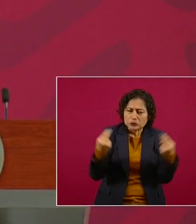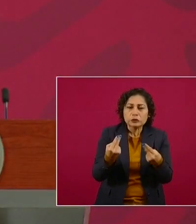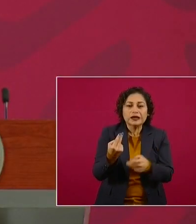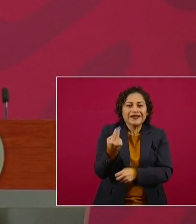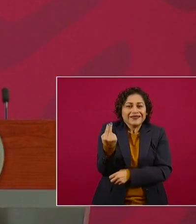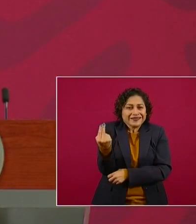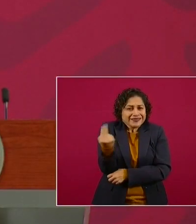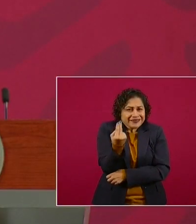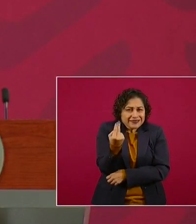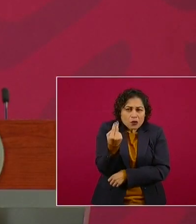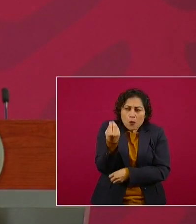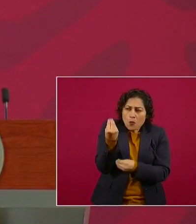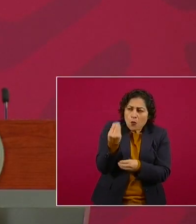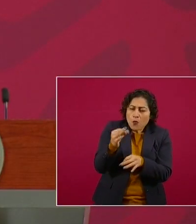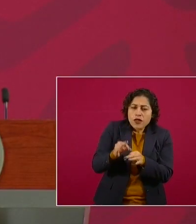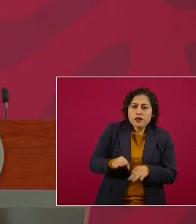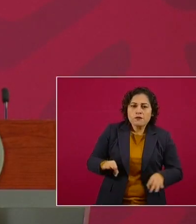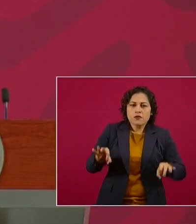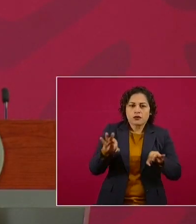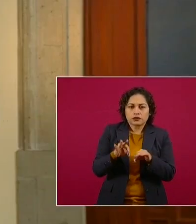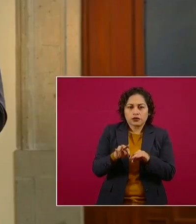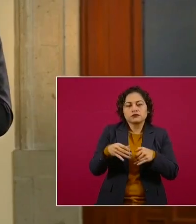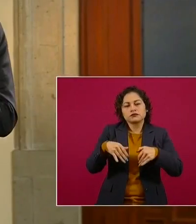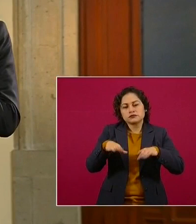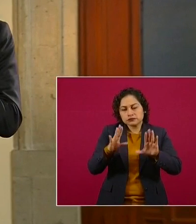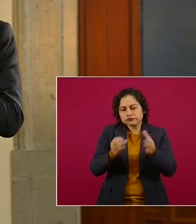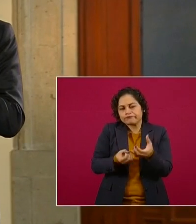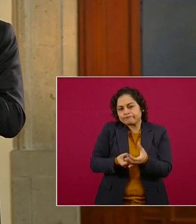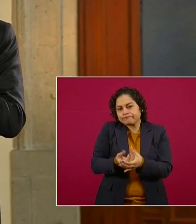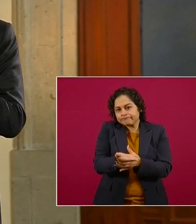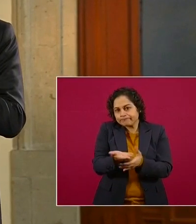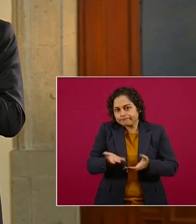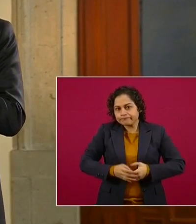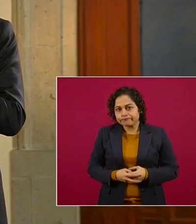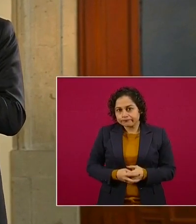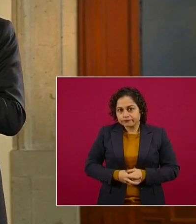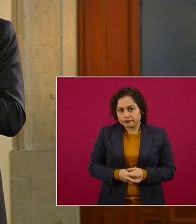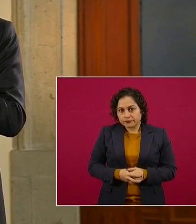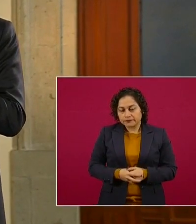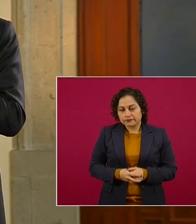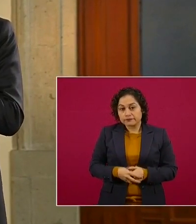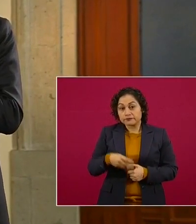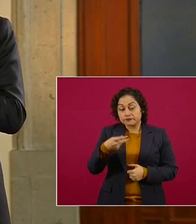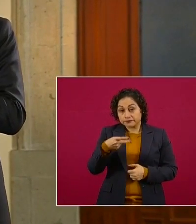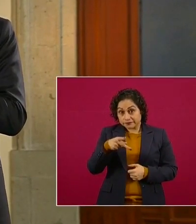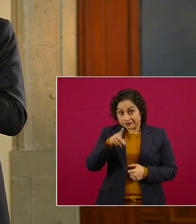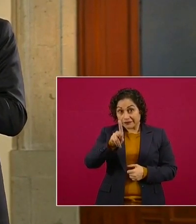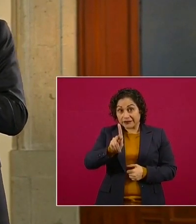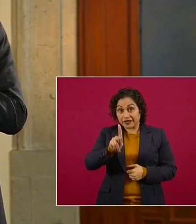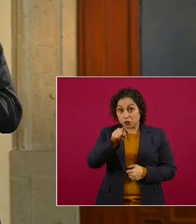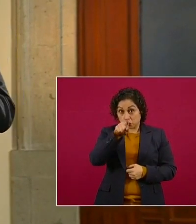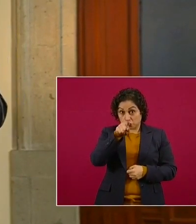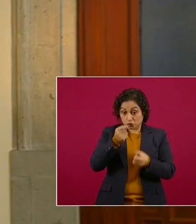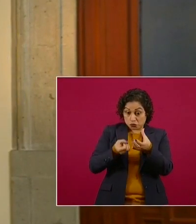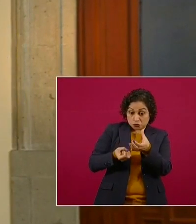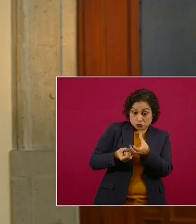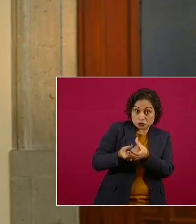de Si salimos a la calle, guardemos siempre